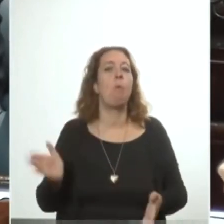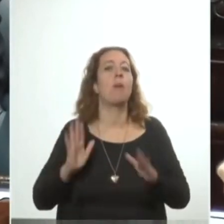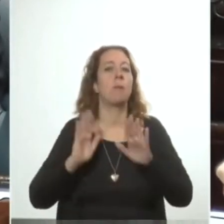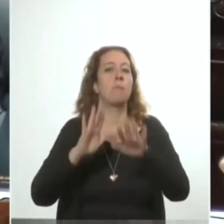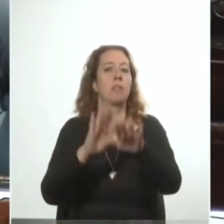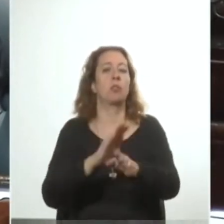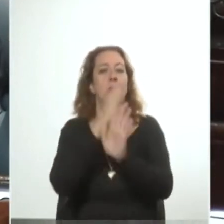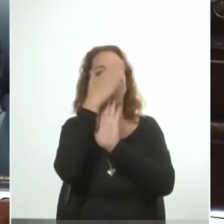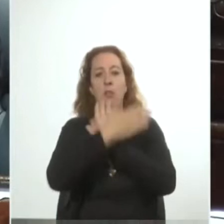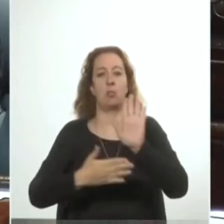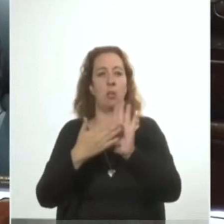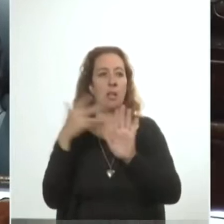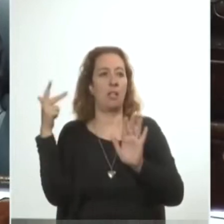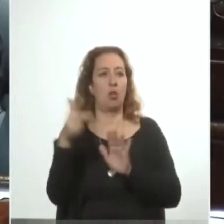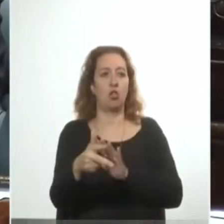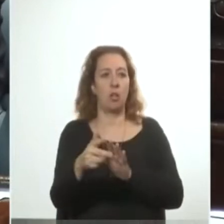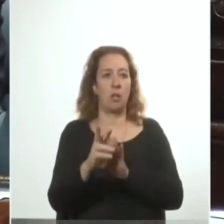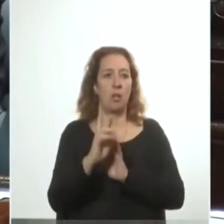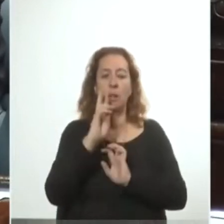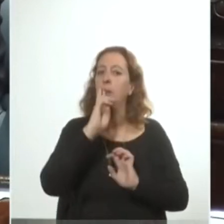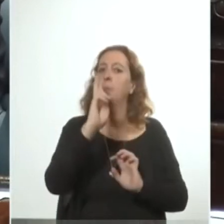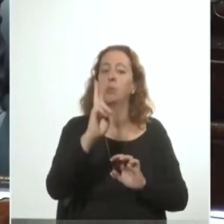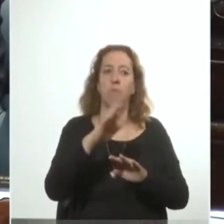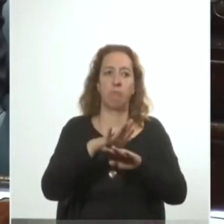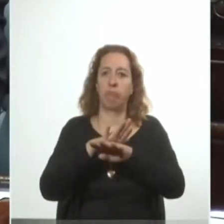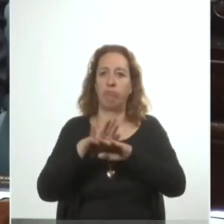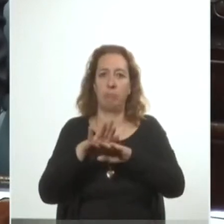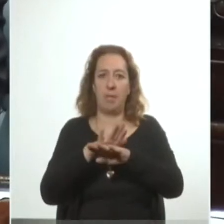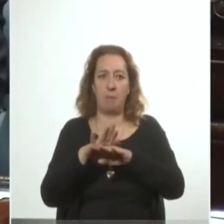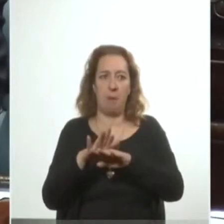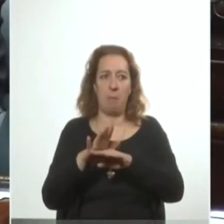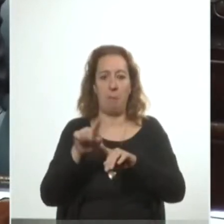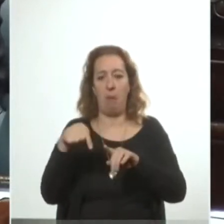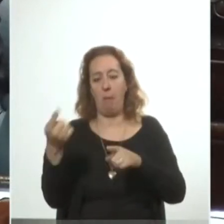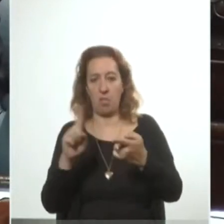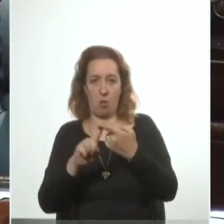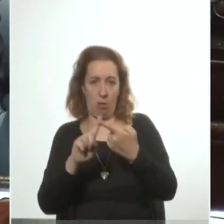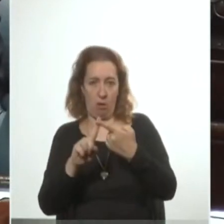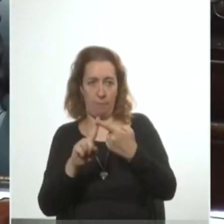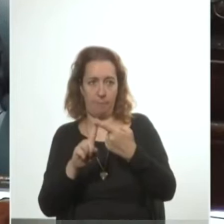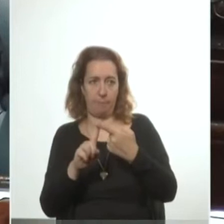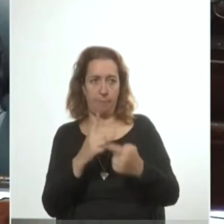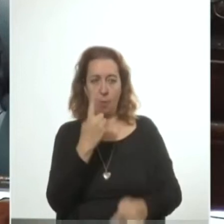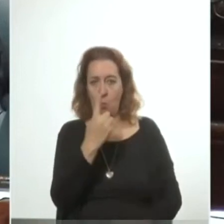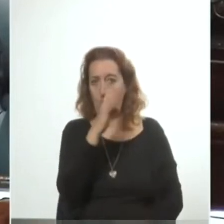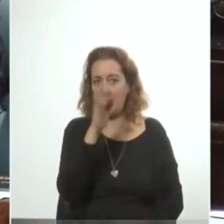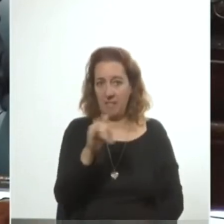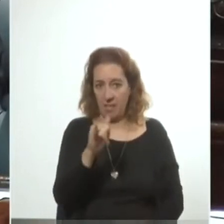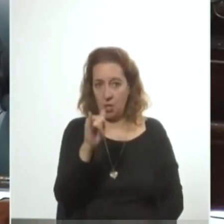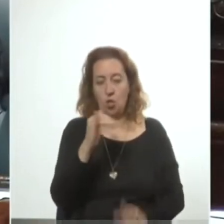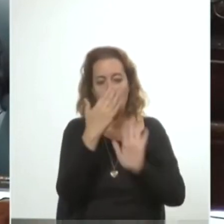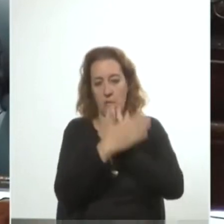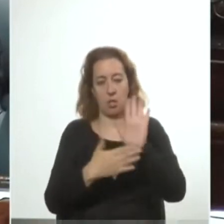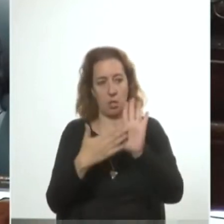responde con una plataforma mínima para eventualmente acordar. Uno, pacificación nacional